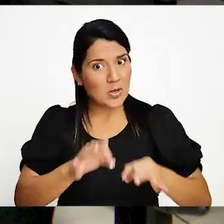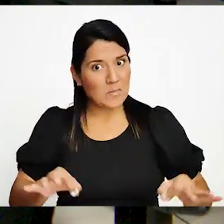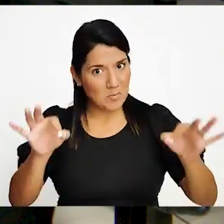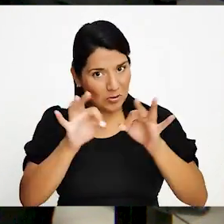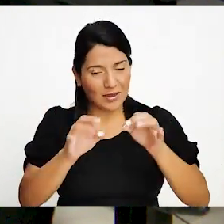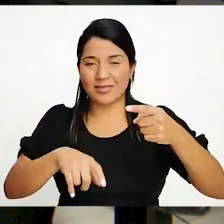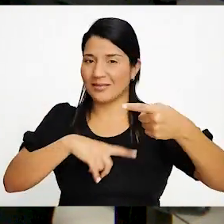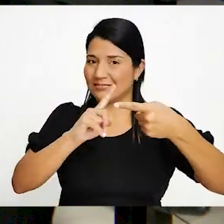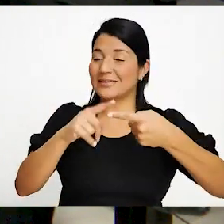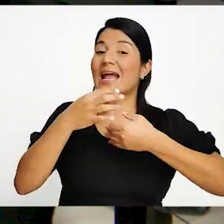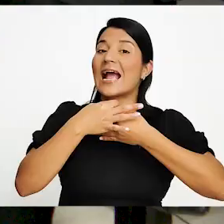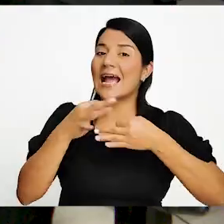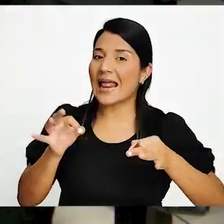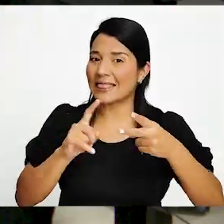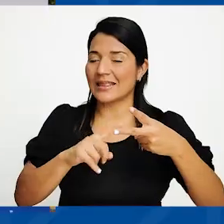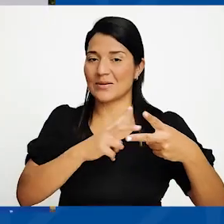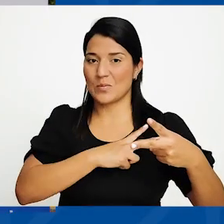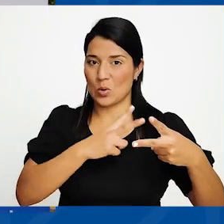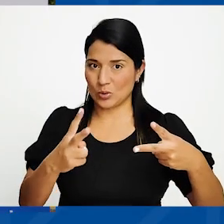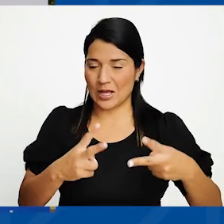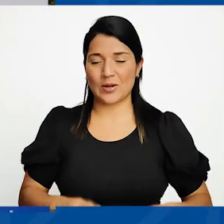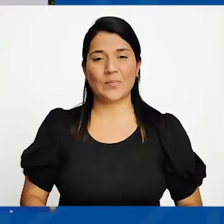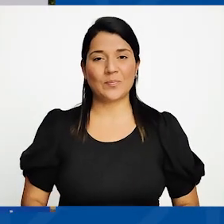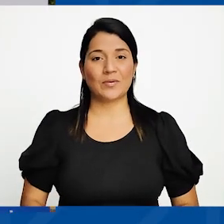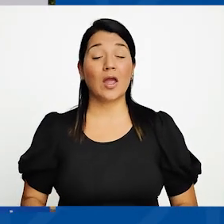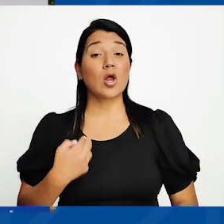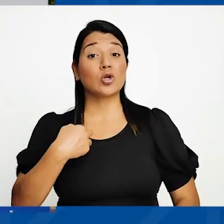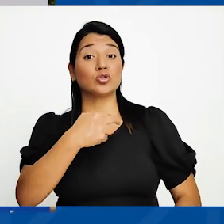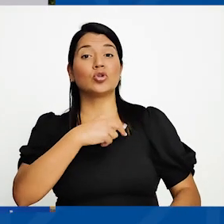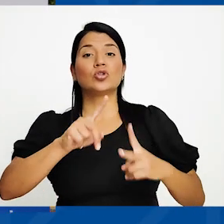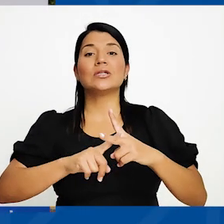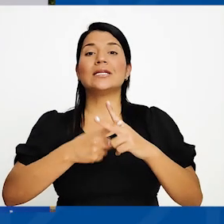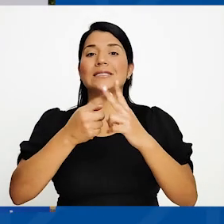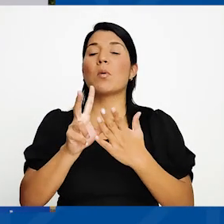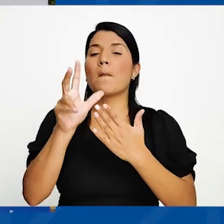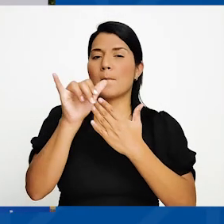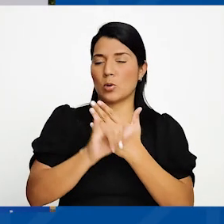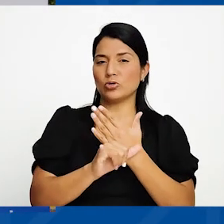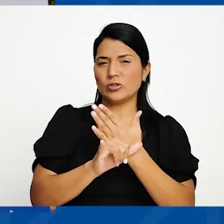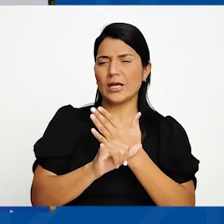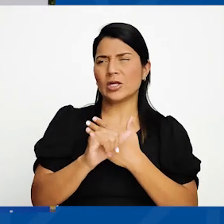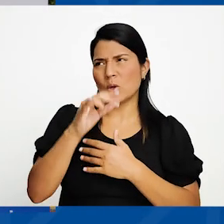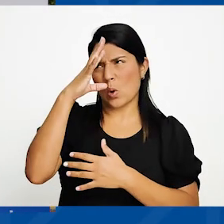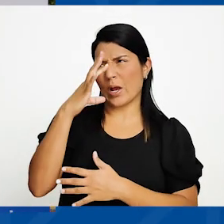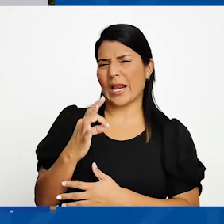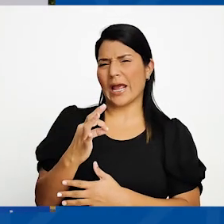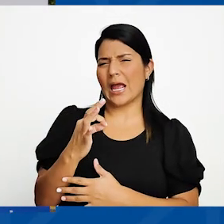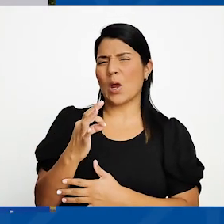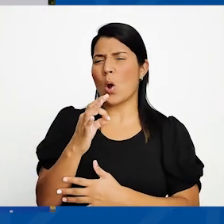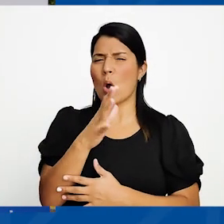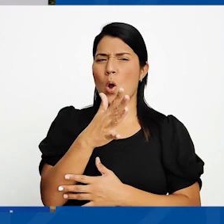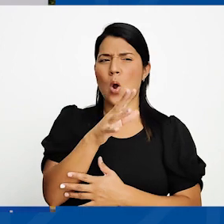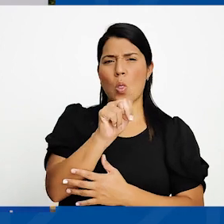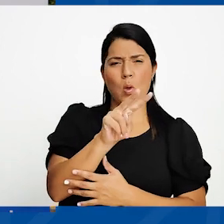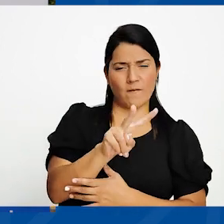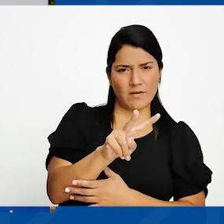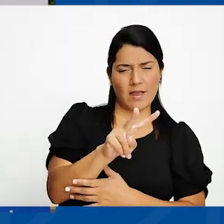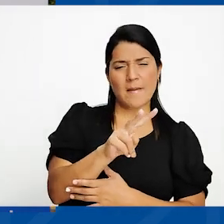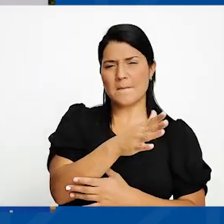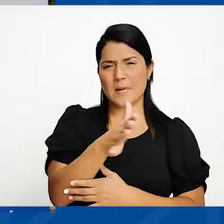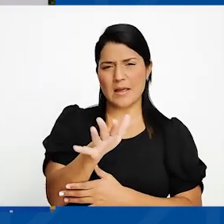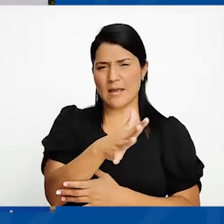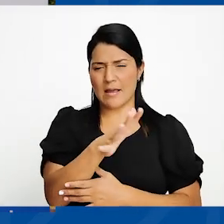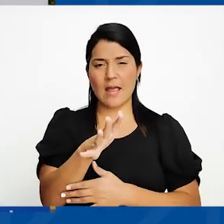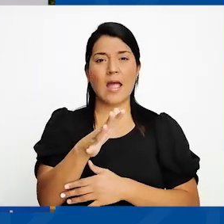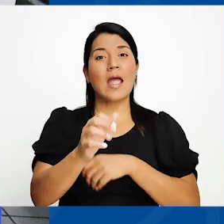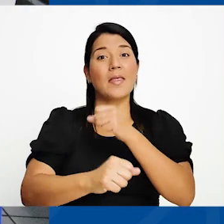gratuito y voluntario. Nosotros iniciamos el proyecto, entiendo, alrededor de noviembre, por